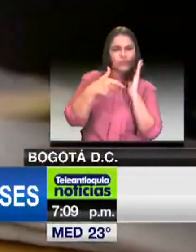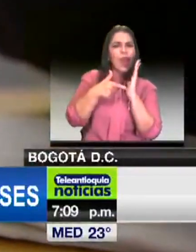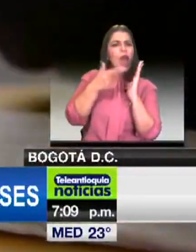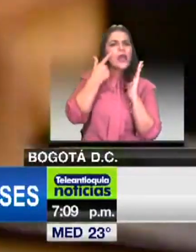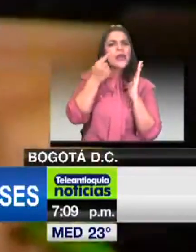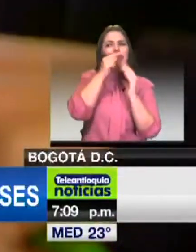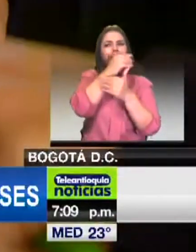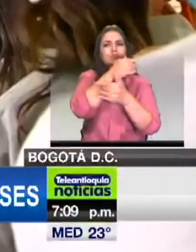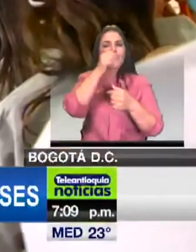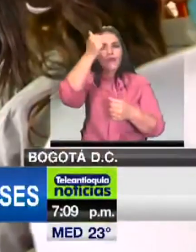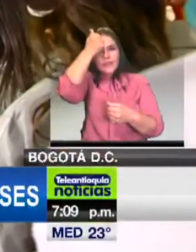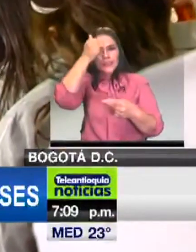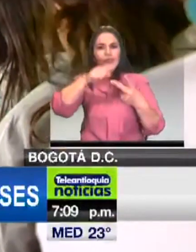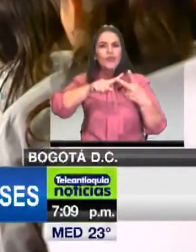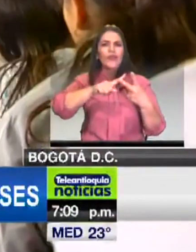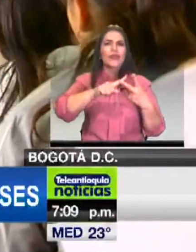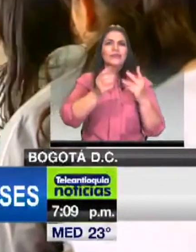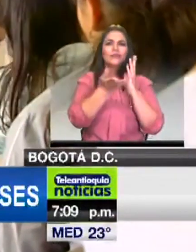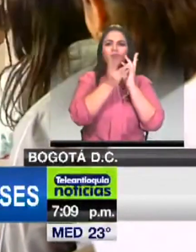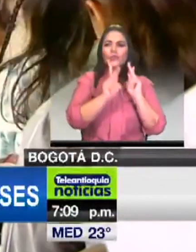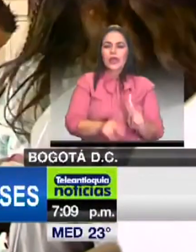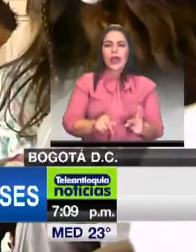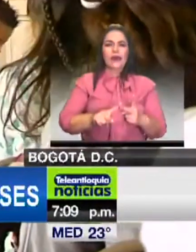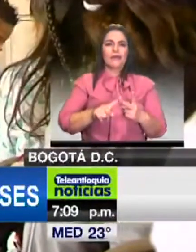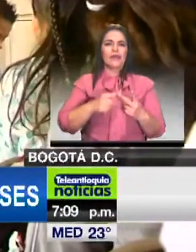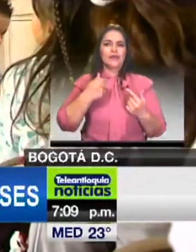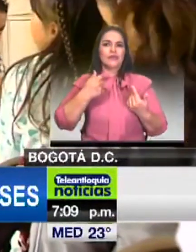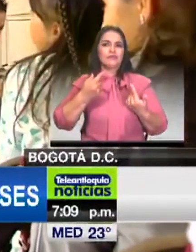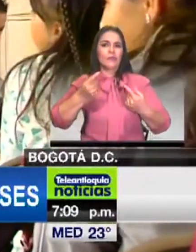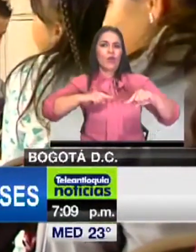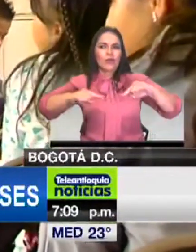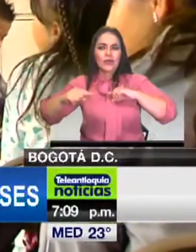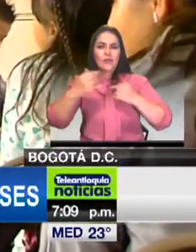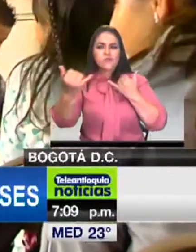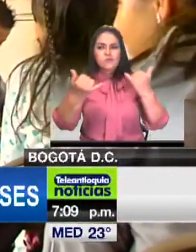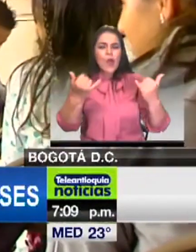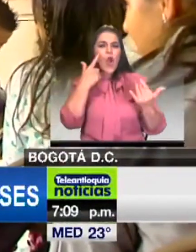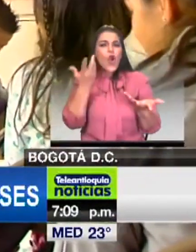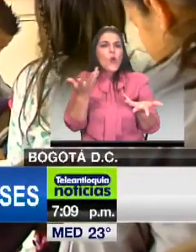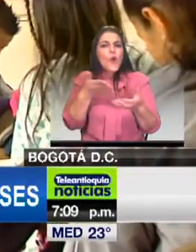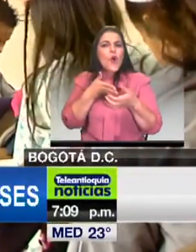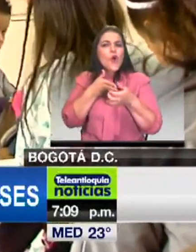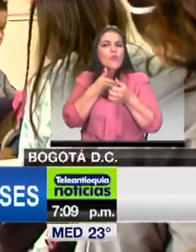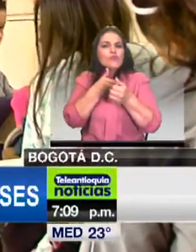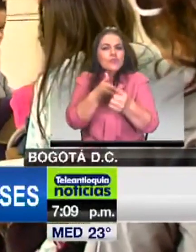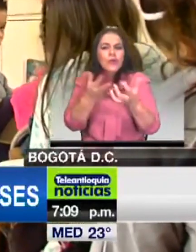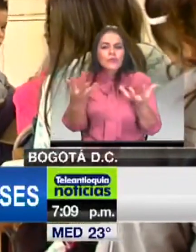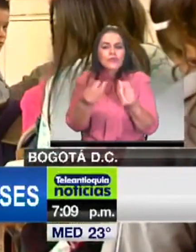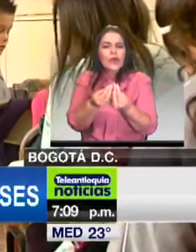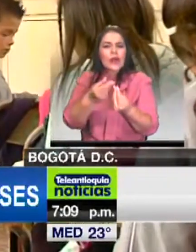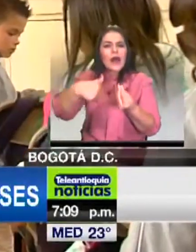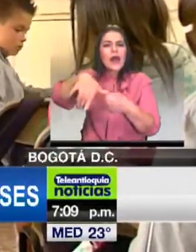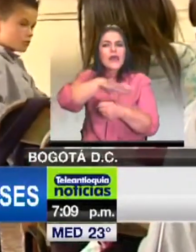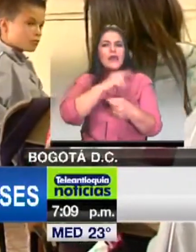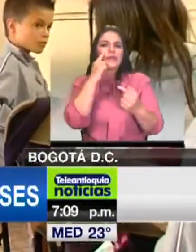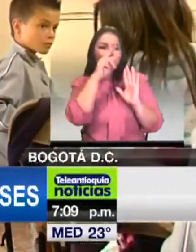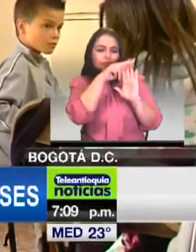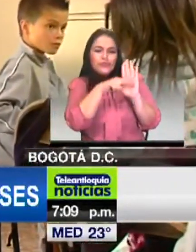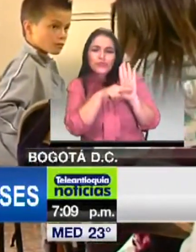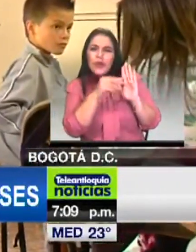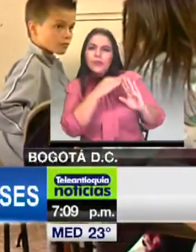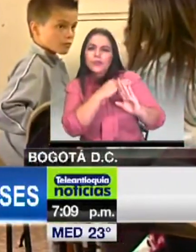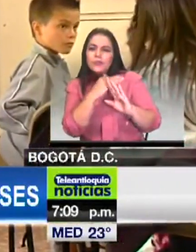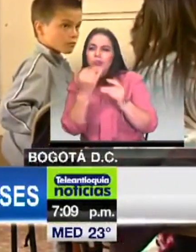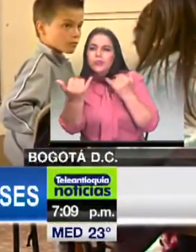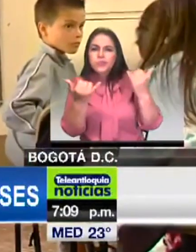protección para los directivos, docentes, personal administrativo y estudiantes, además de una guía de preparación e implementación de medidas para